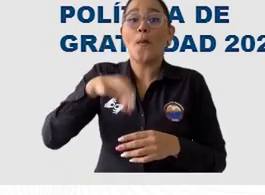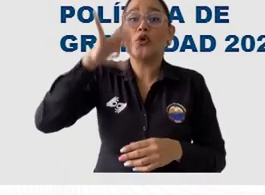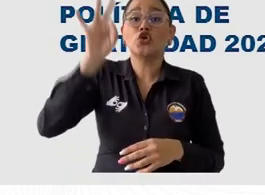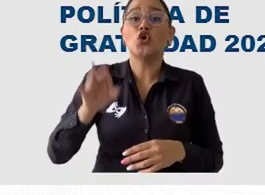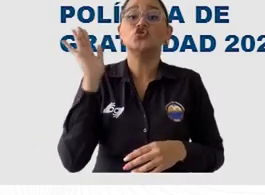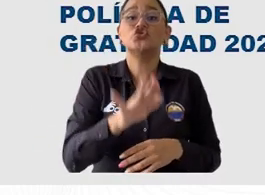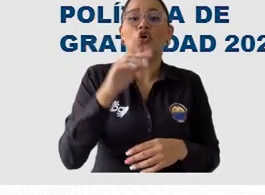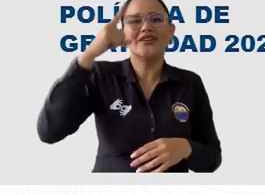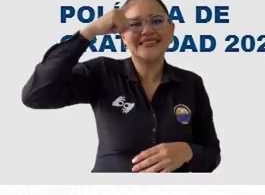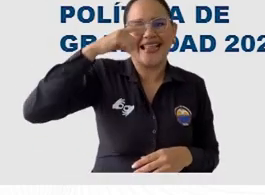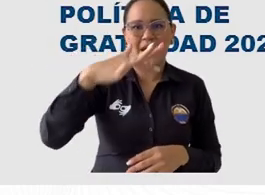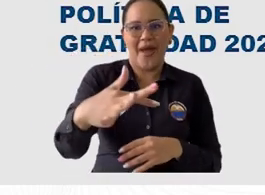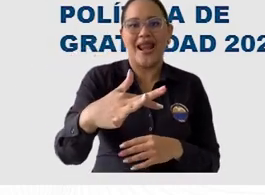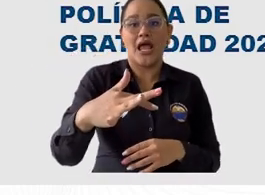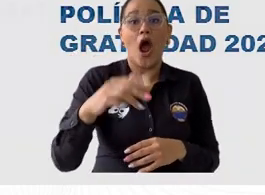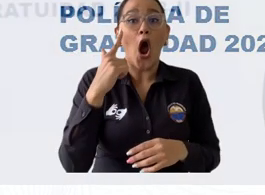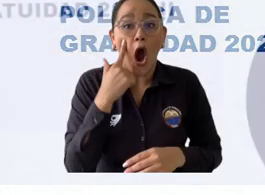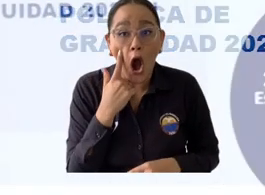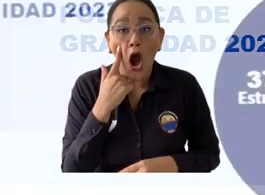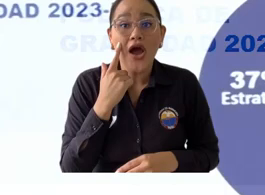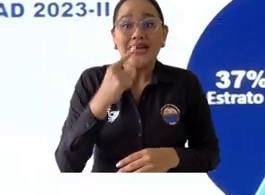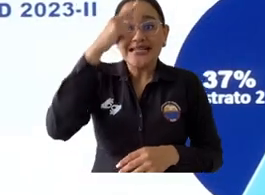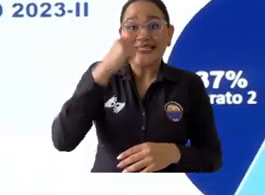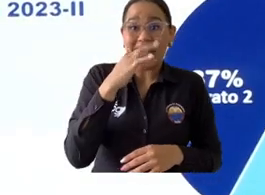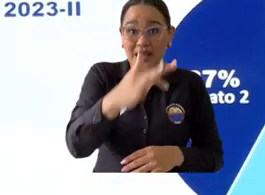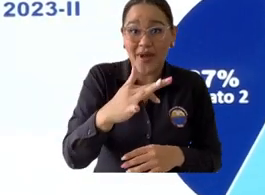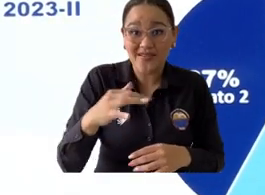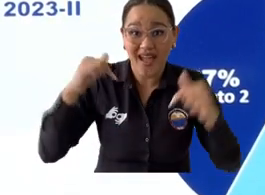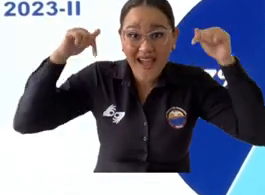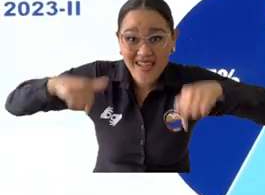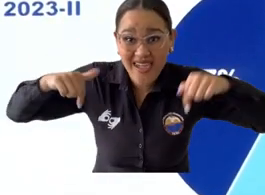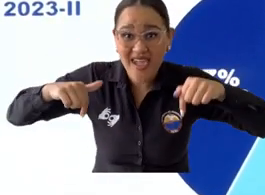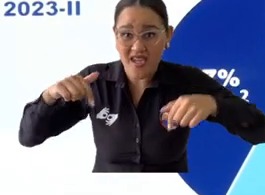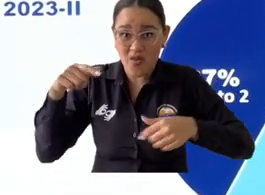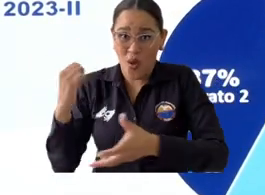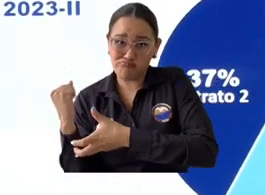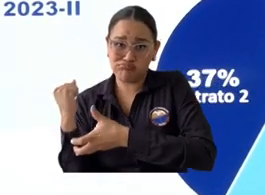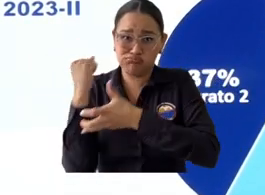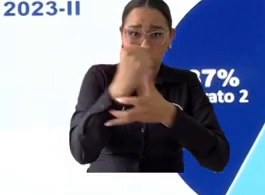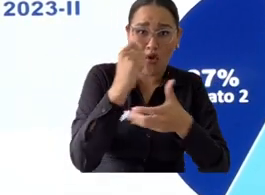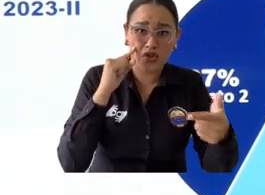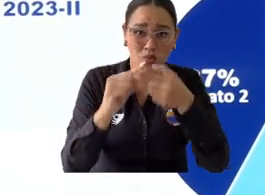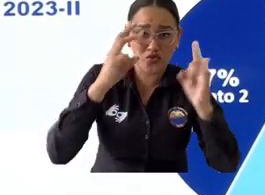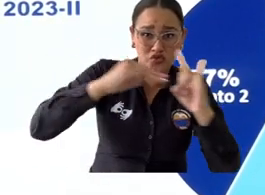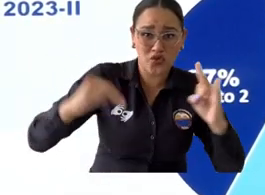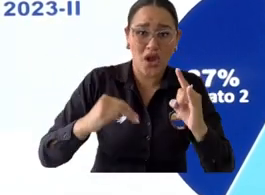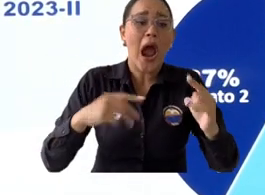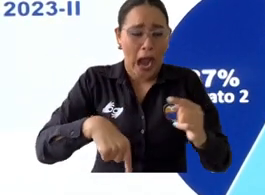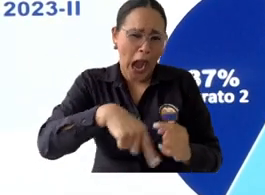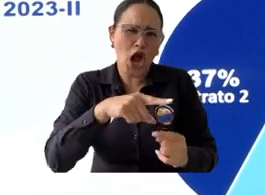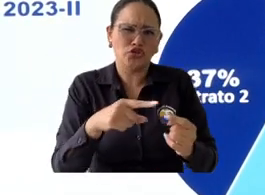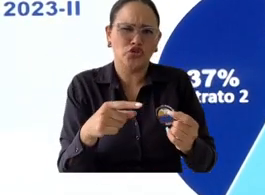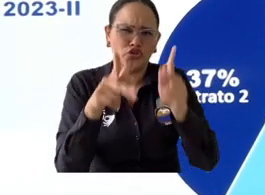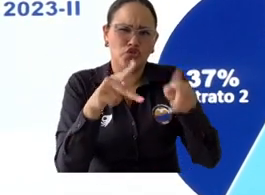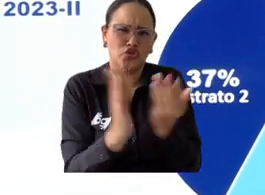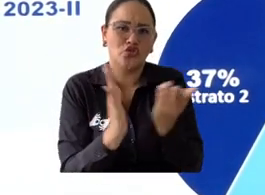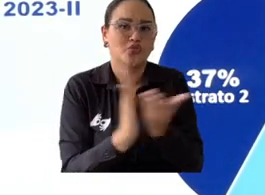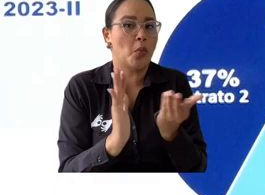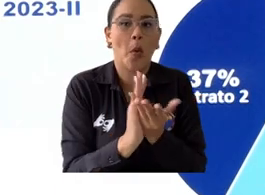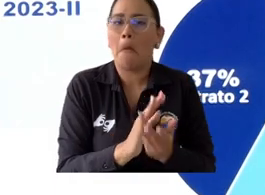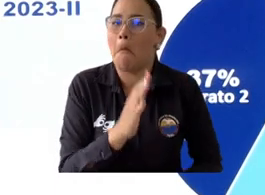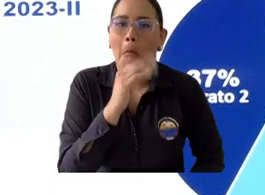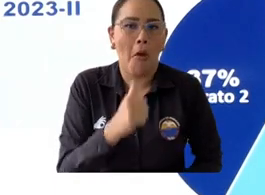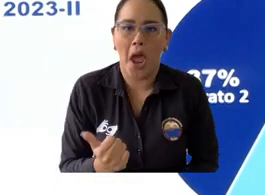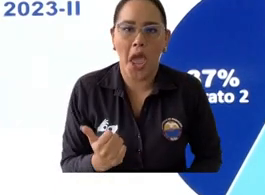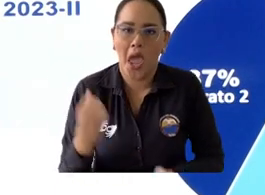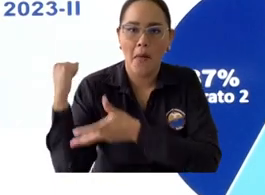recordar, Santa Marta no le aporta un peso a la Universidad del Magdalena. Hemos propuesto más de una vez que nos exoreren del pago de predial